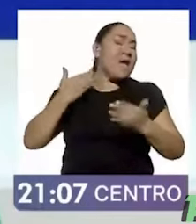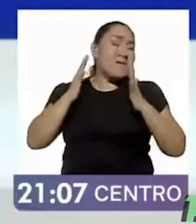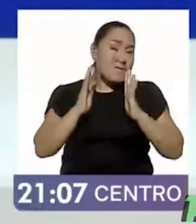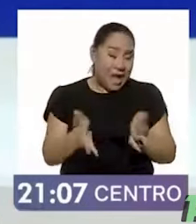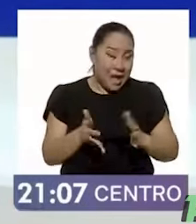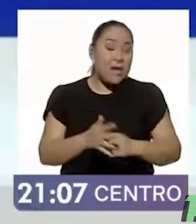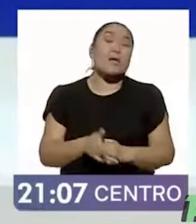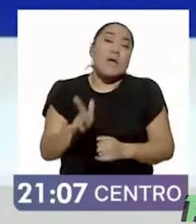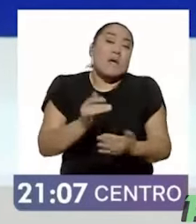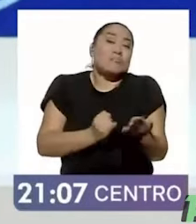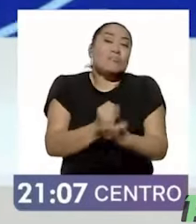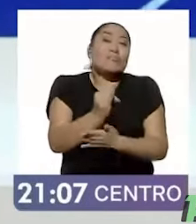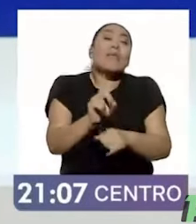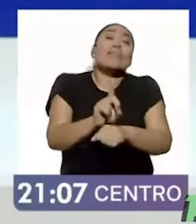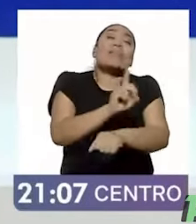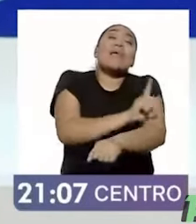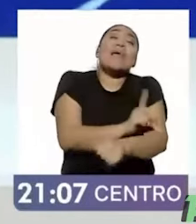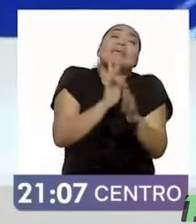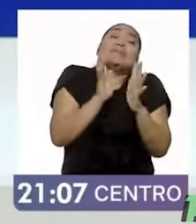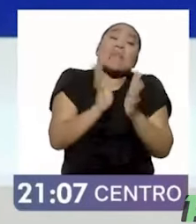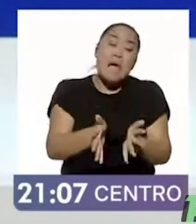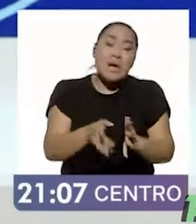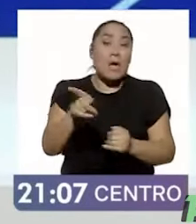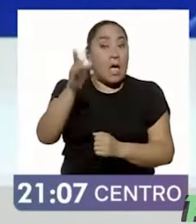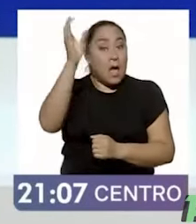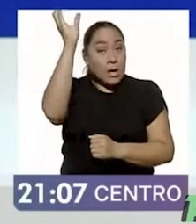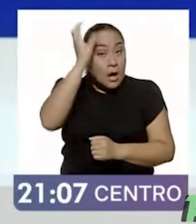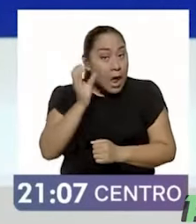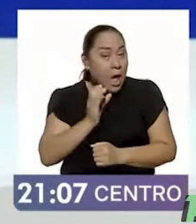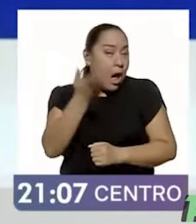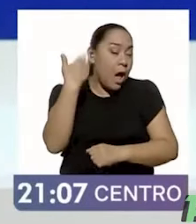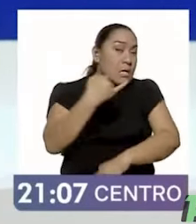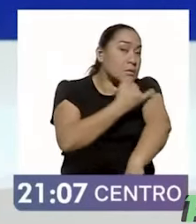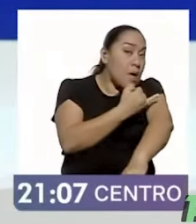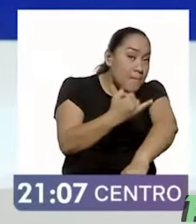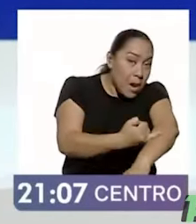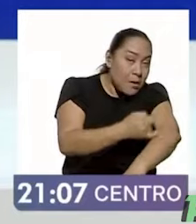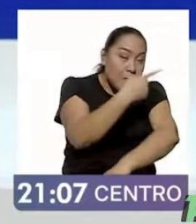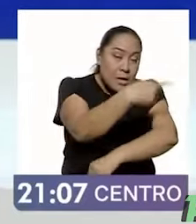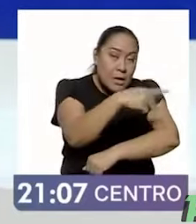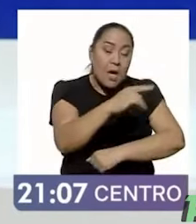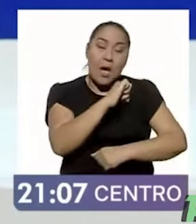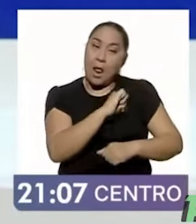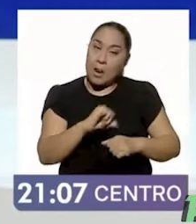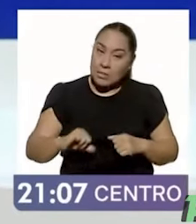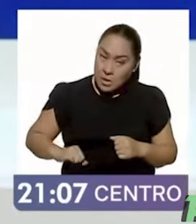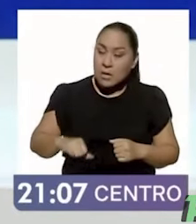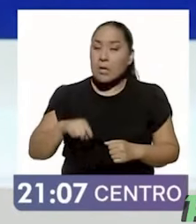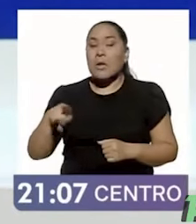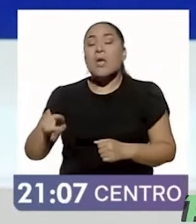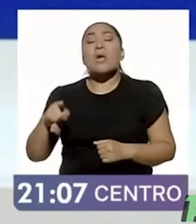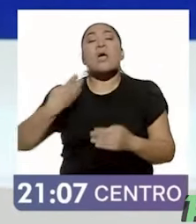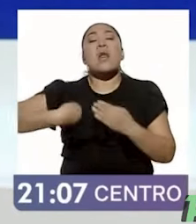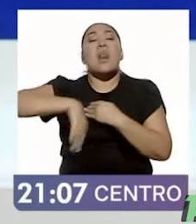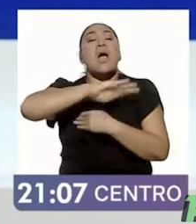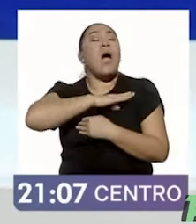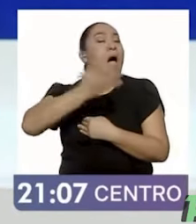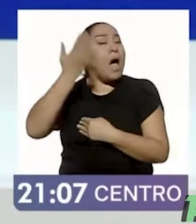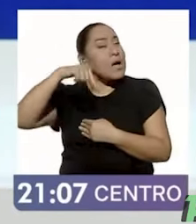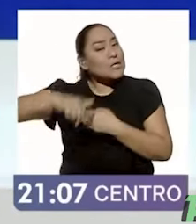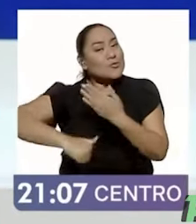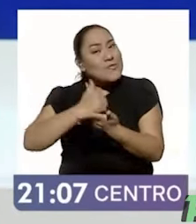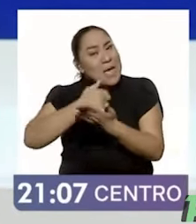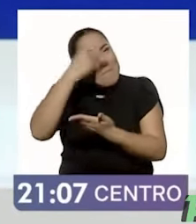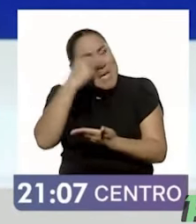ya ejecutadas en Clara, en Iztapalapa, en su delegación y Claudia en la Ciudad de México. Entonces,